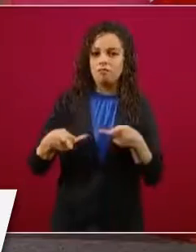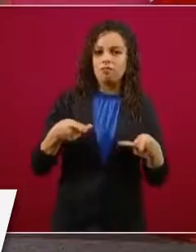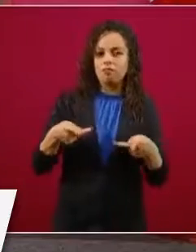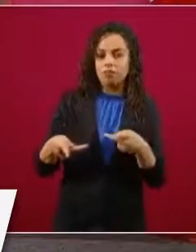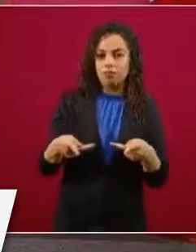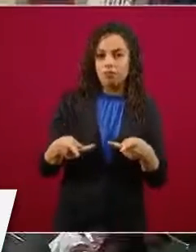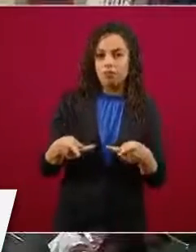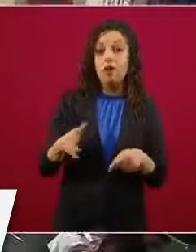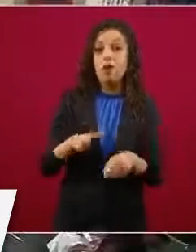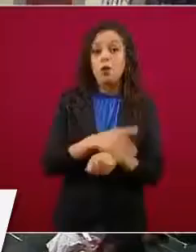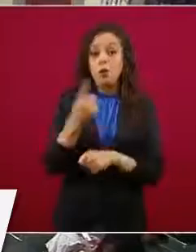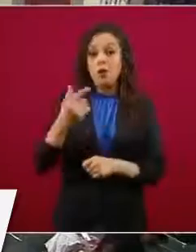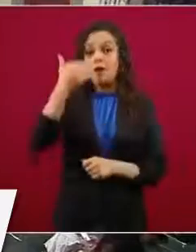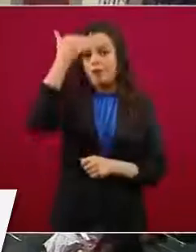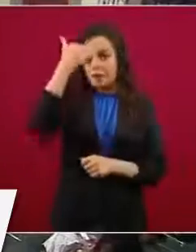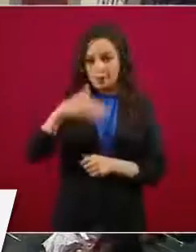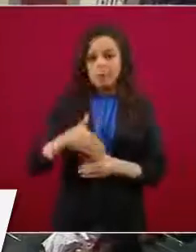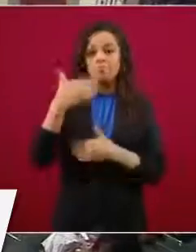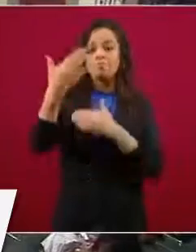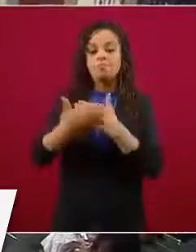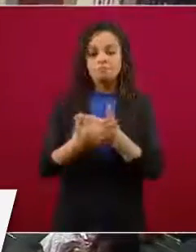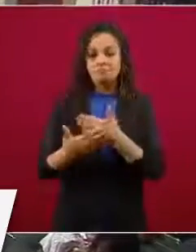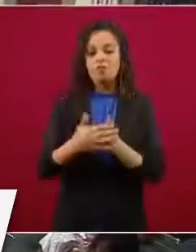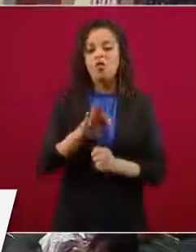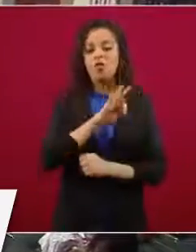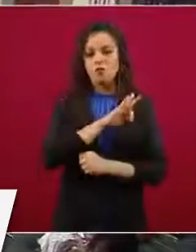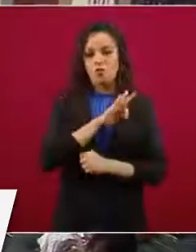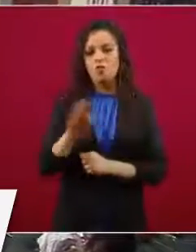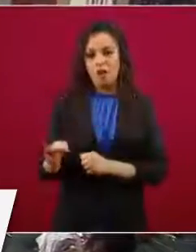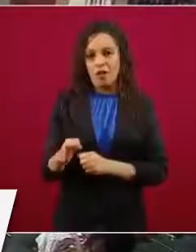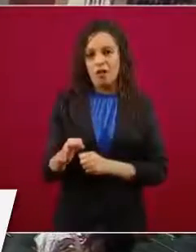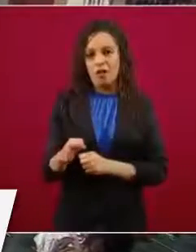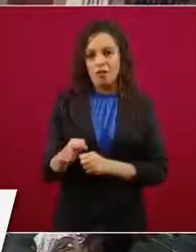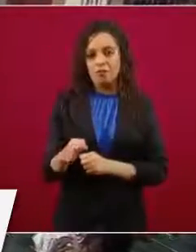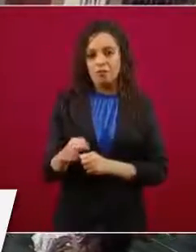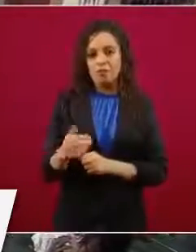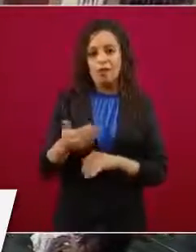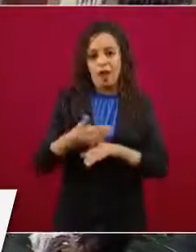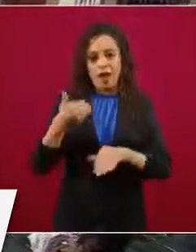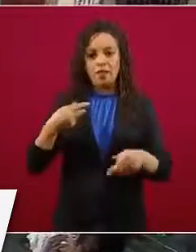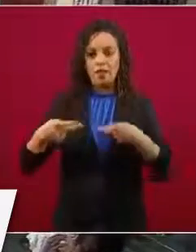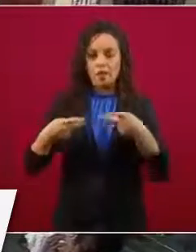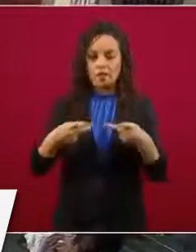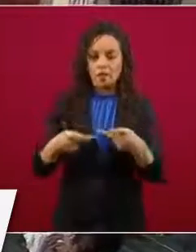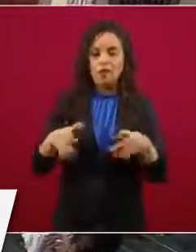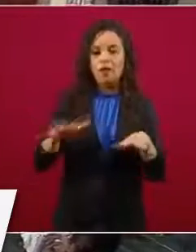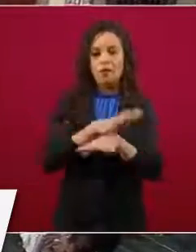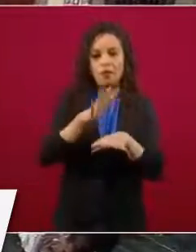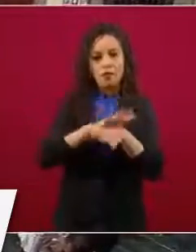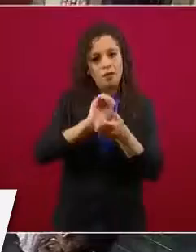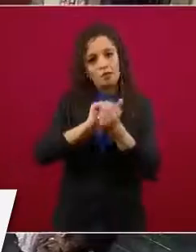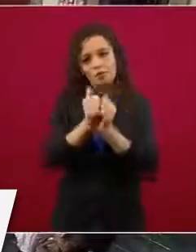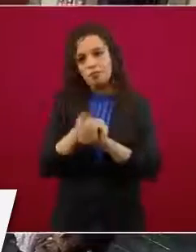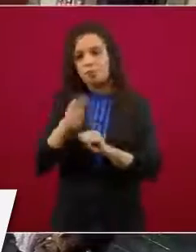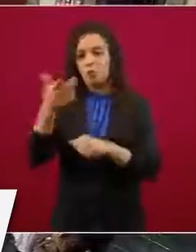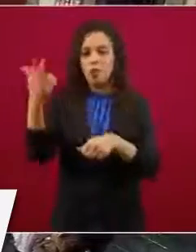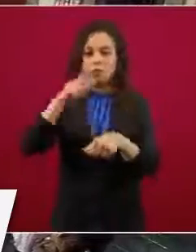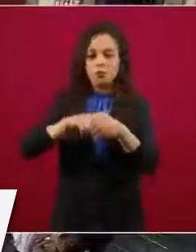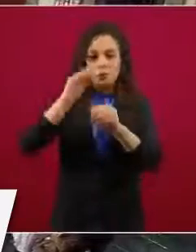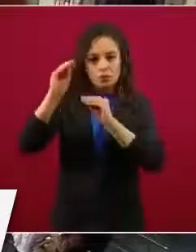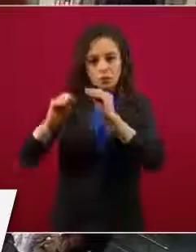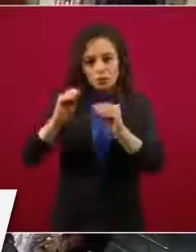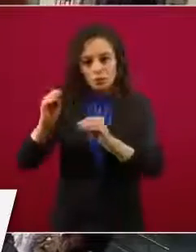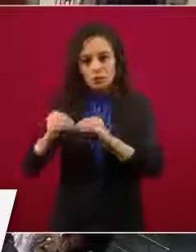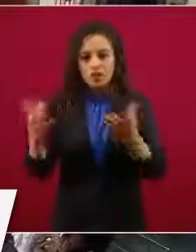prepararnos planes, reconversiones de hospitales, expansiones, alianzas como las